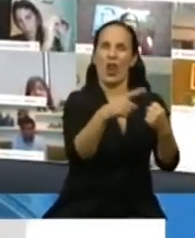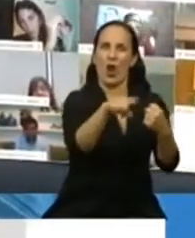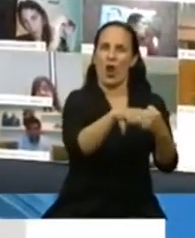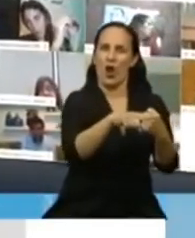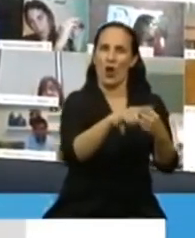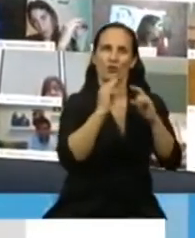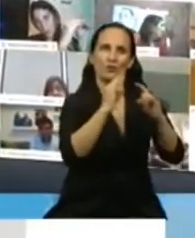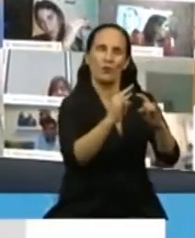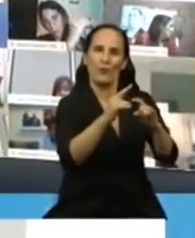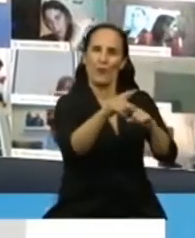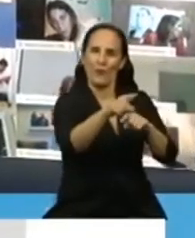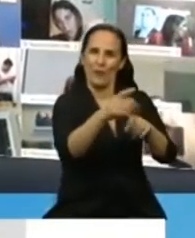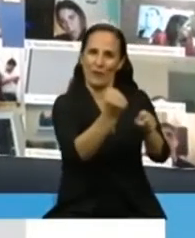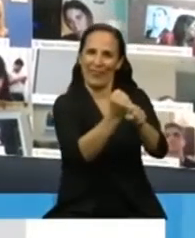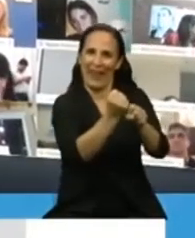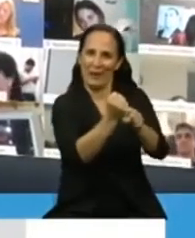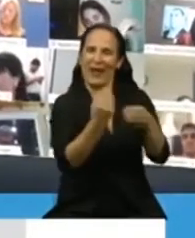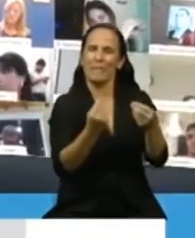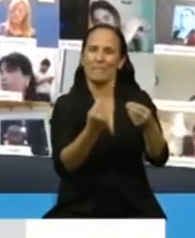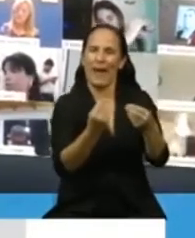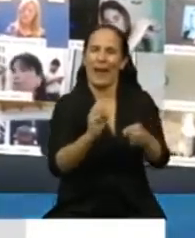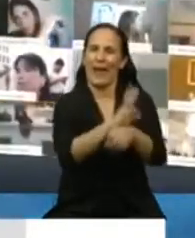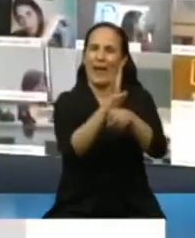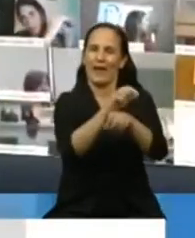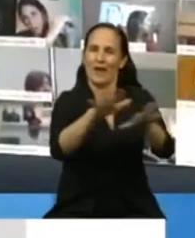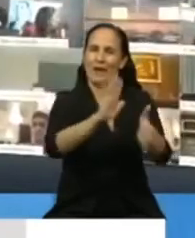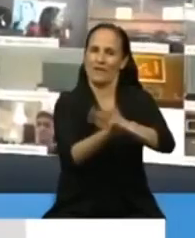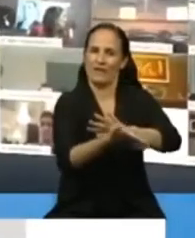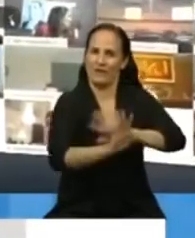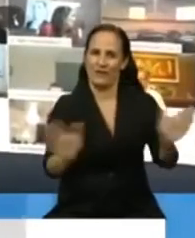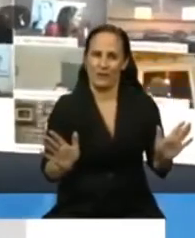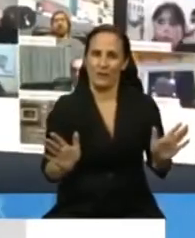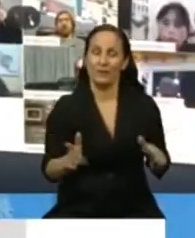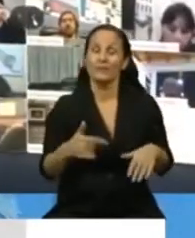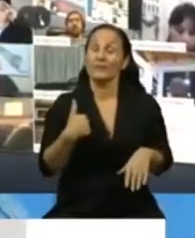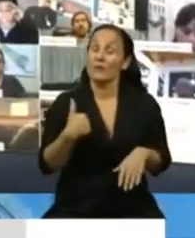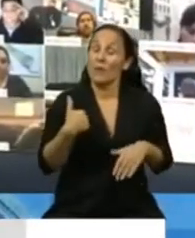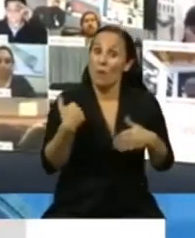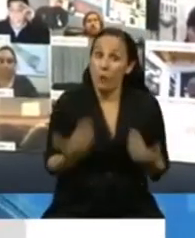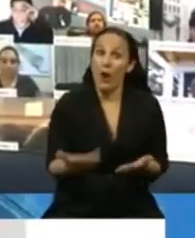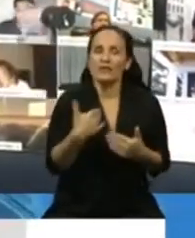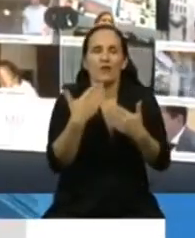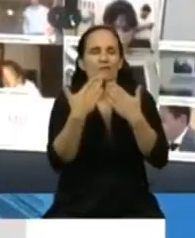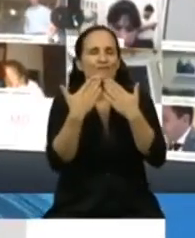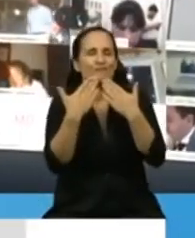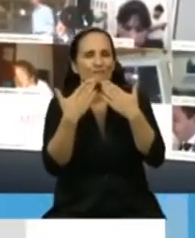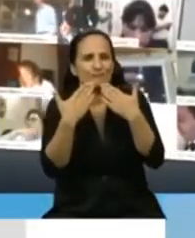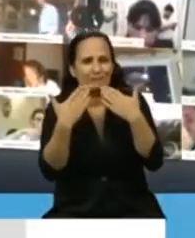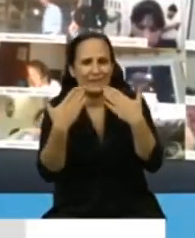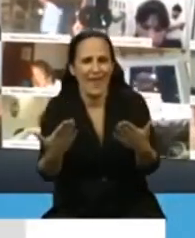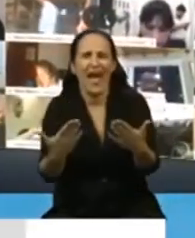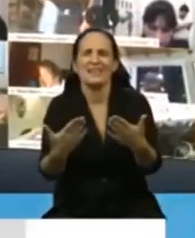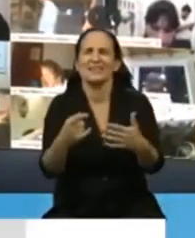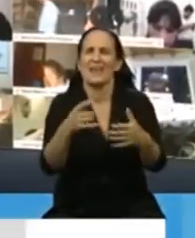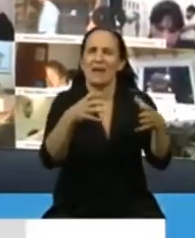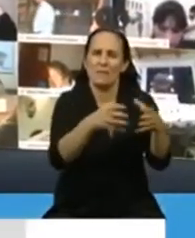contra el COVID-19. Por eso también deseo agradecer a las autoridades de todos los